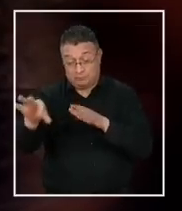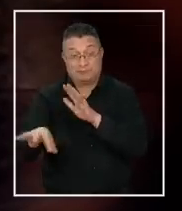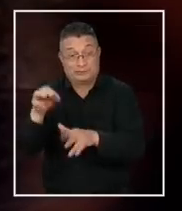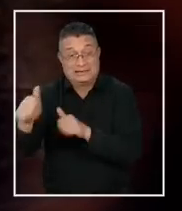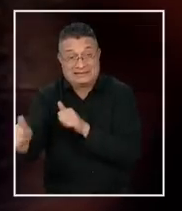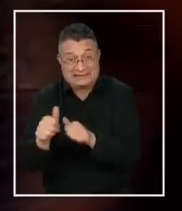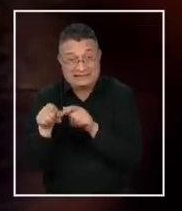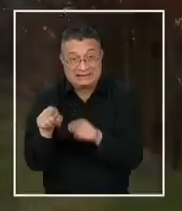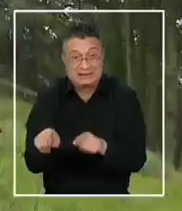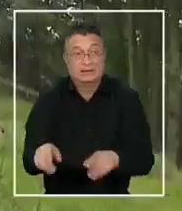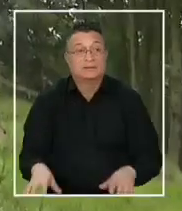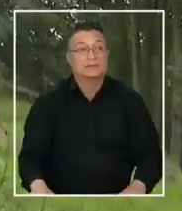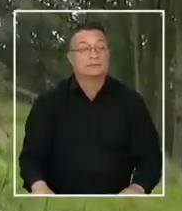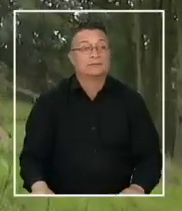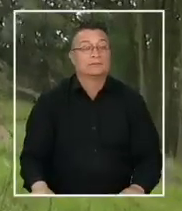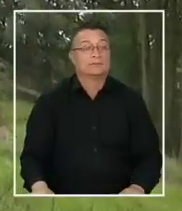hallazgo.